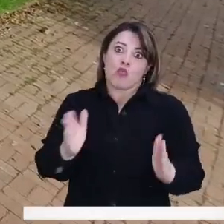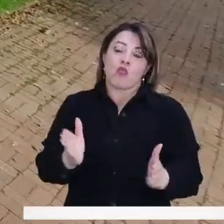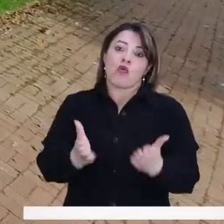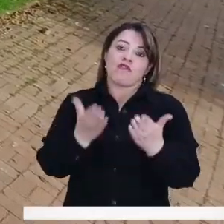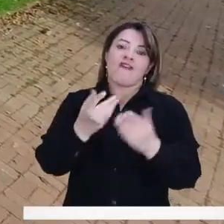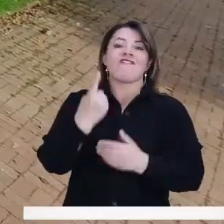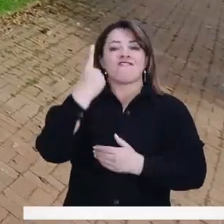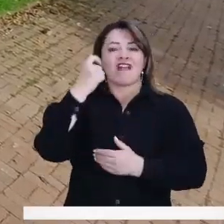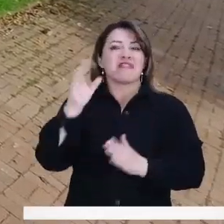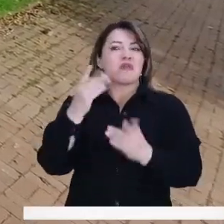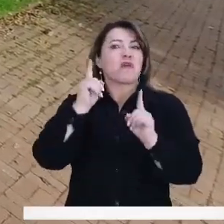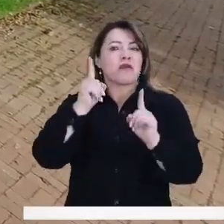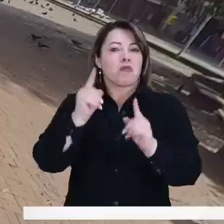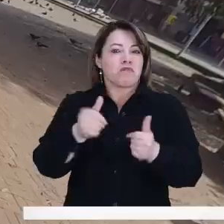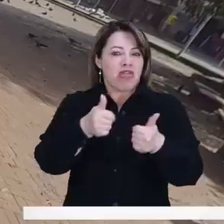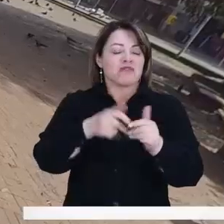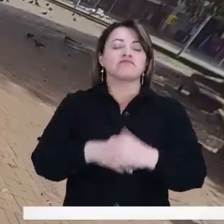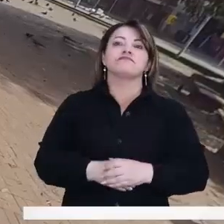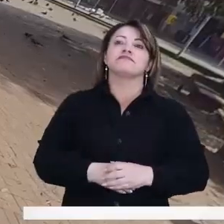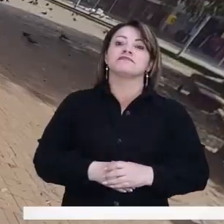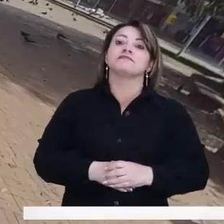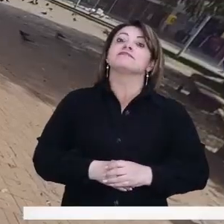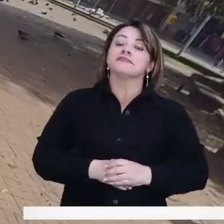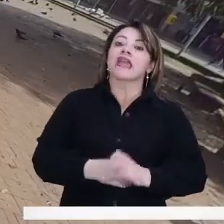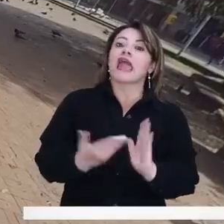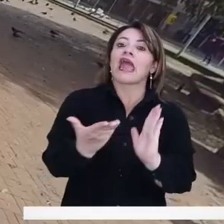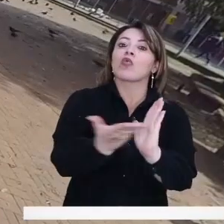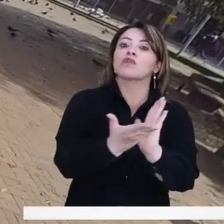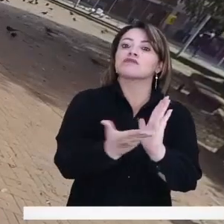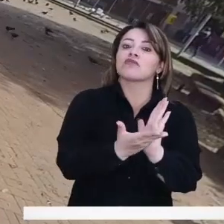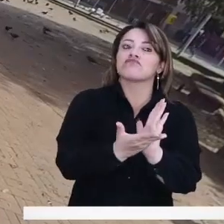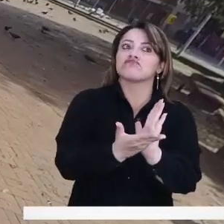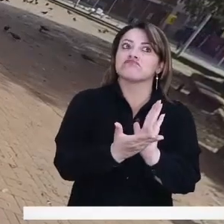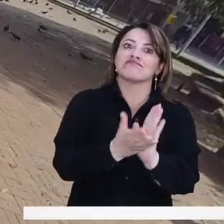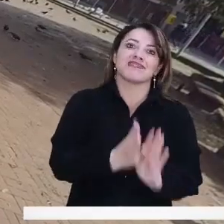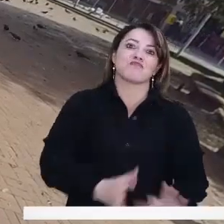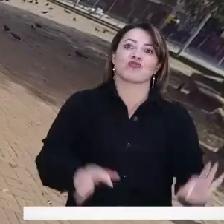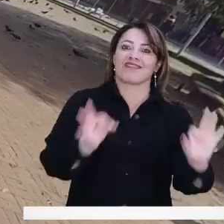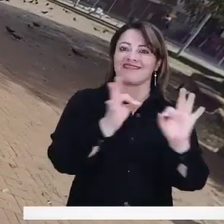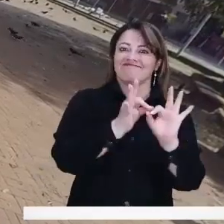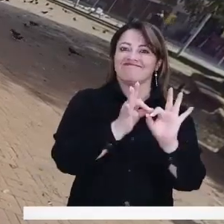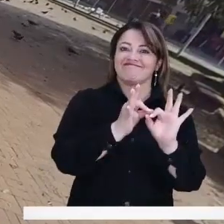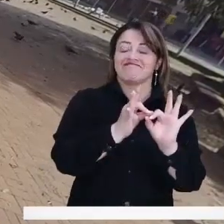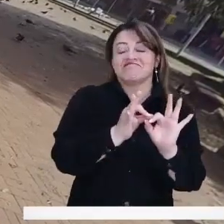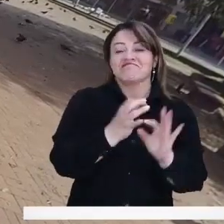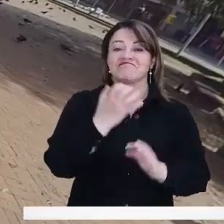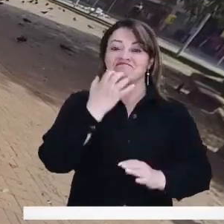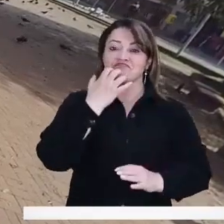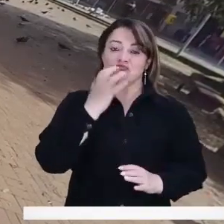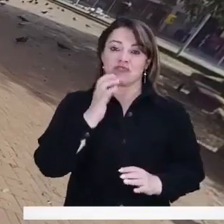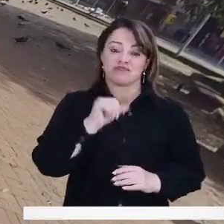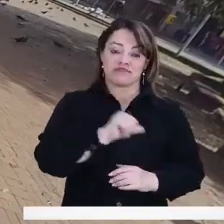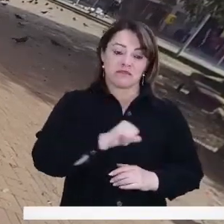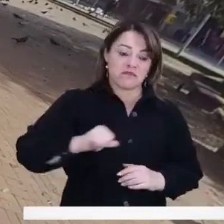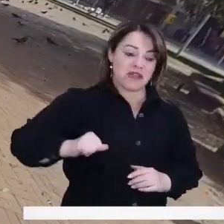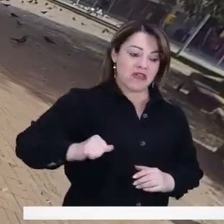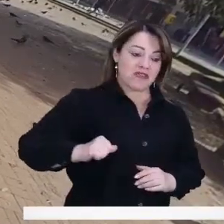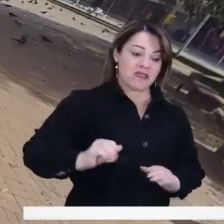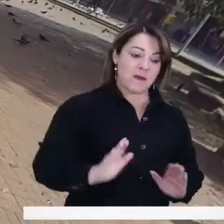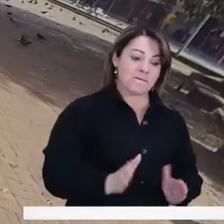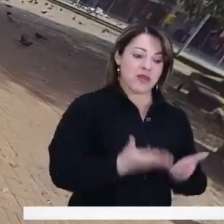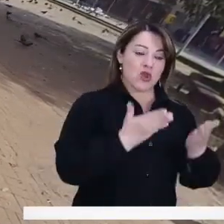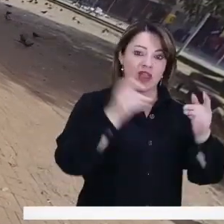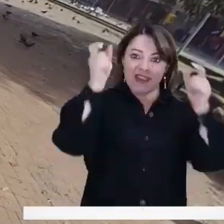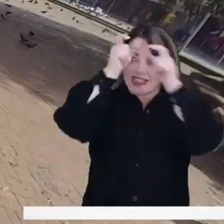cosas buenas, obviamente falta mejorar. La educación es súper importante y la educación aquí, pues es... depende, ¿no? Si es particular, puede